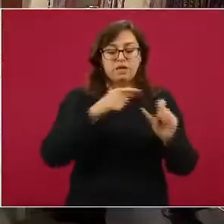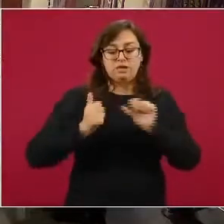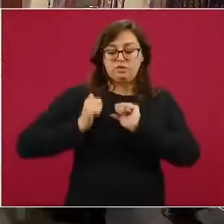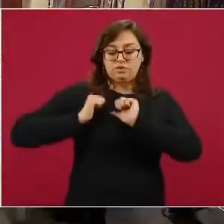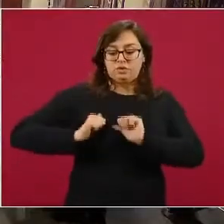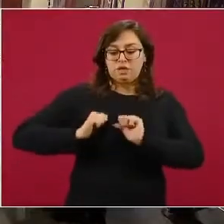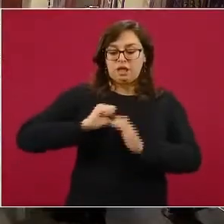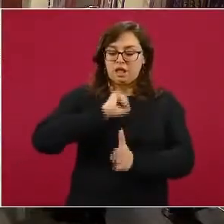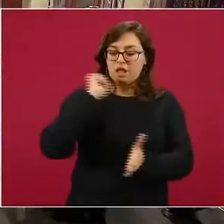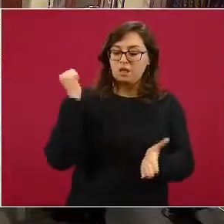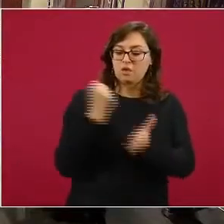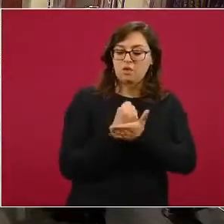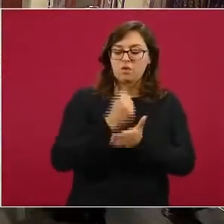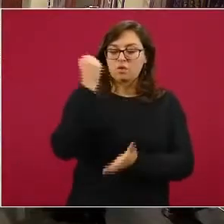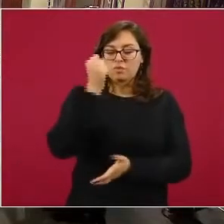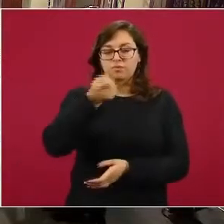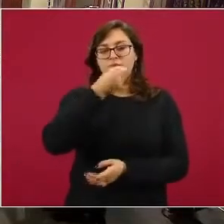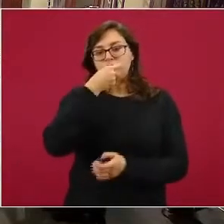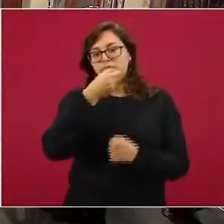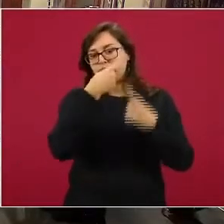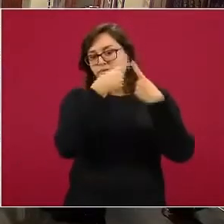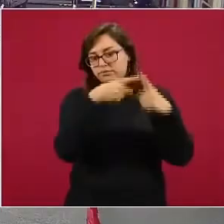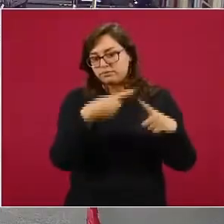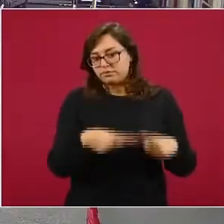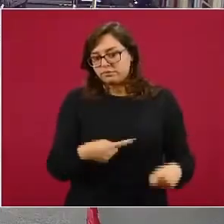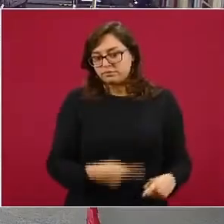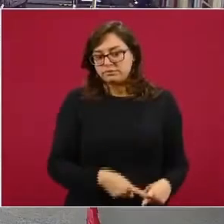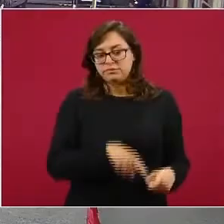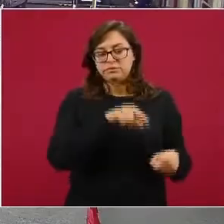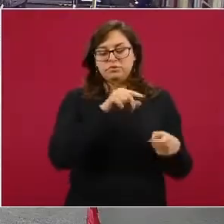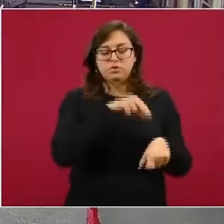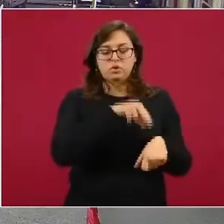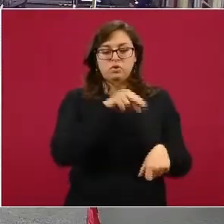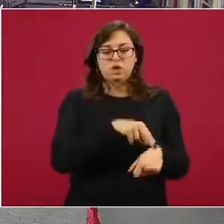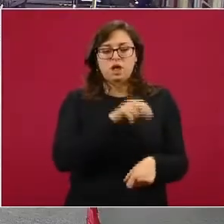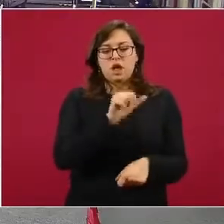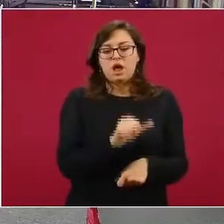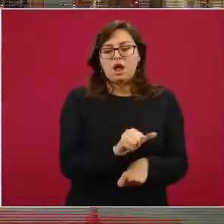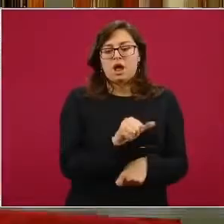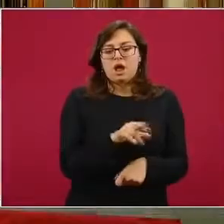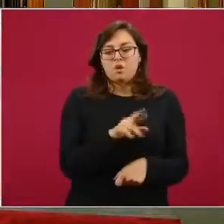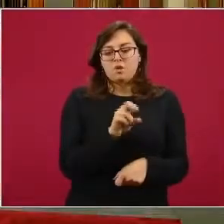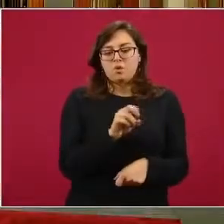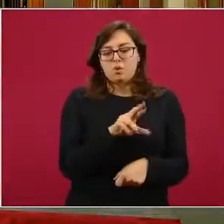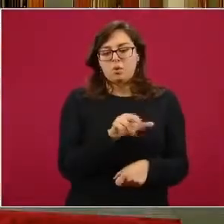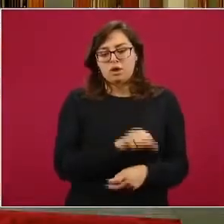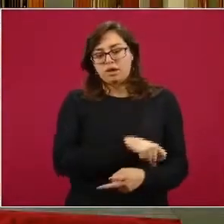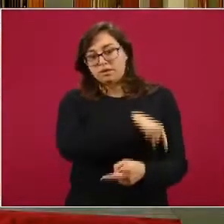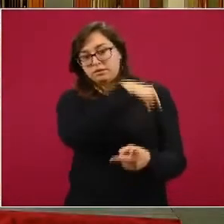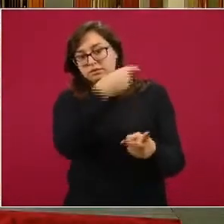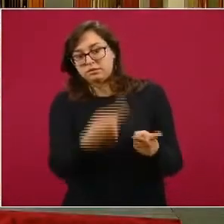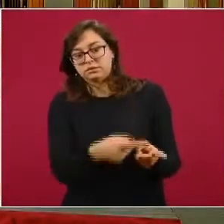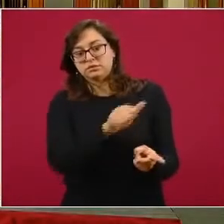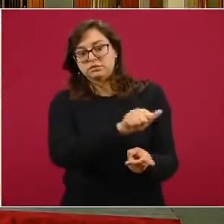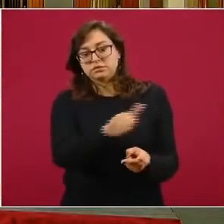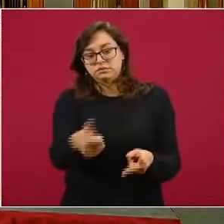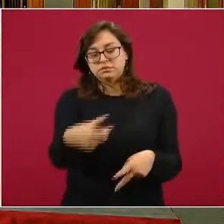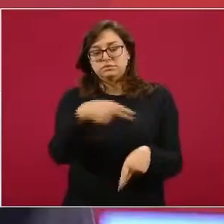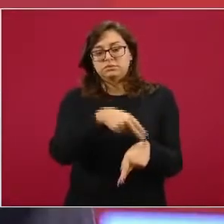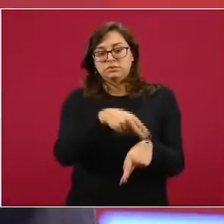América Orellana, y a la comisionada de operación sanitaria, la maestra Olga Piña,